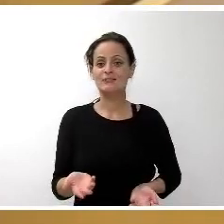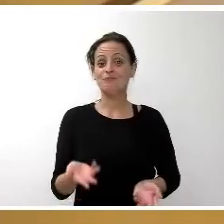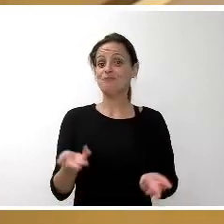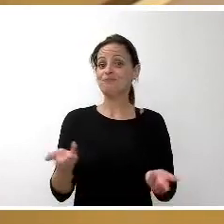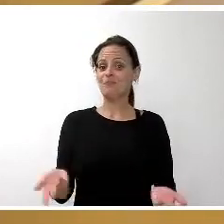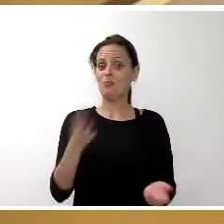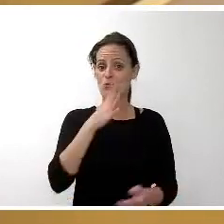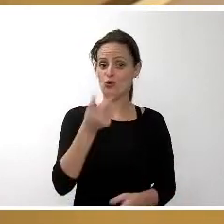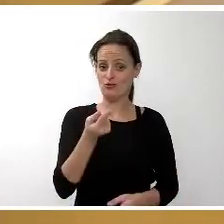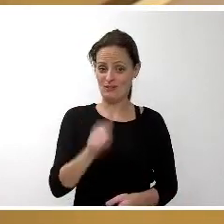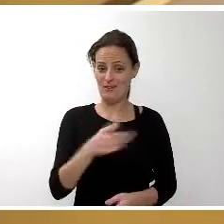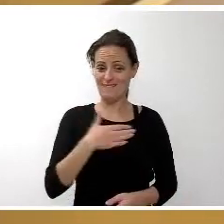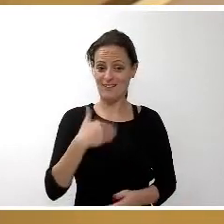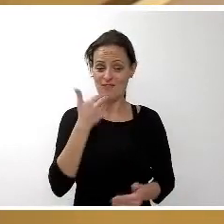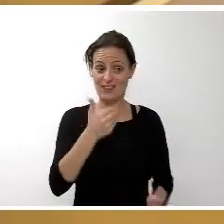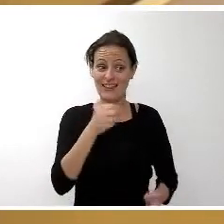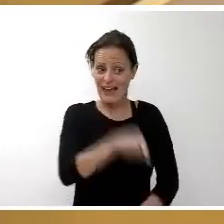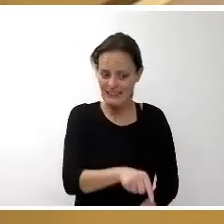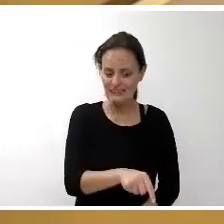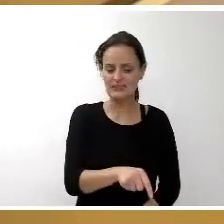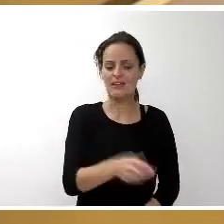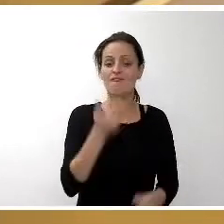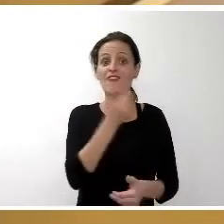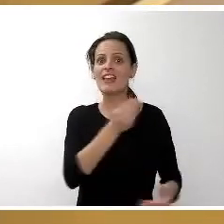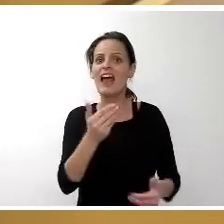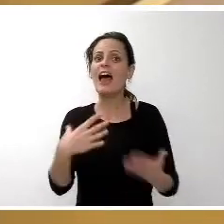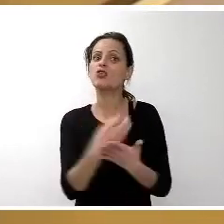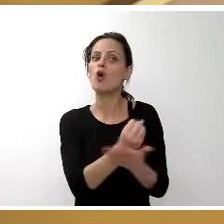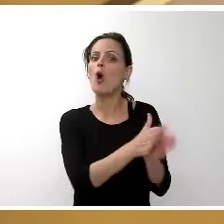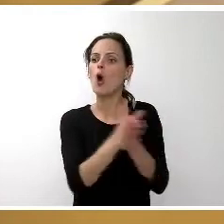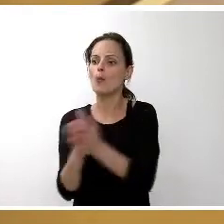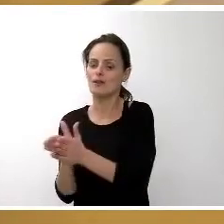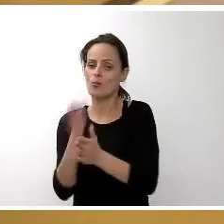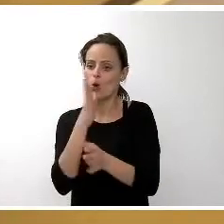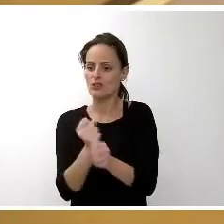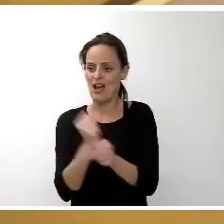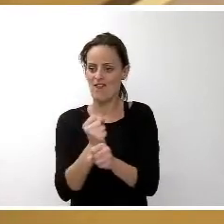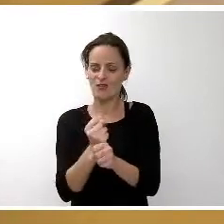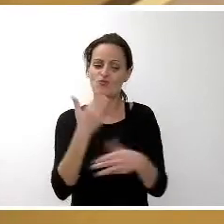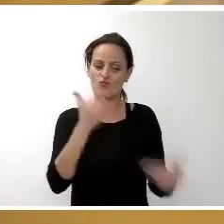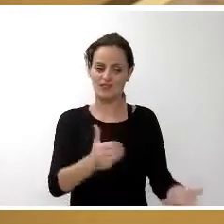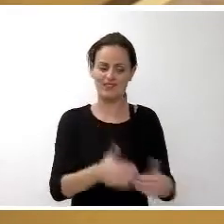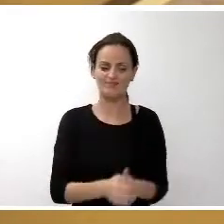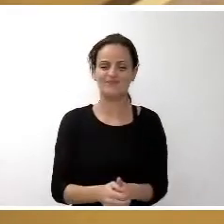quiero felicitarte a ti y felicitar a todos tus compañeros por el trabajo que han hecho. Muchas gracias.